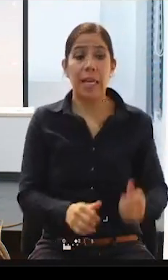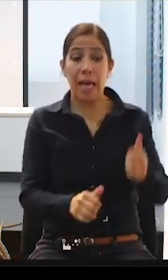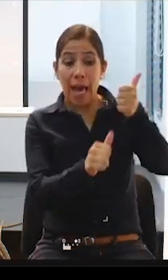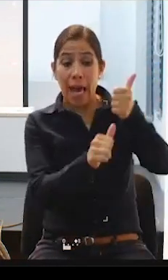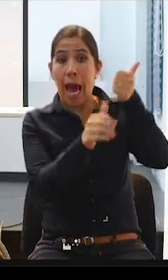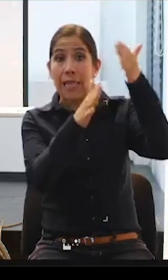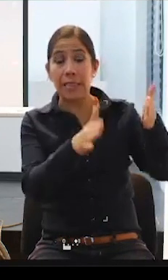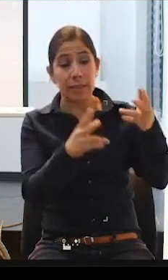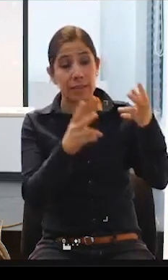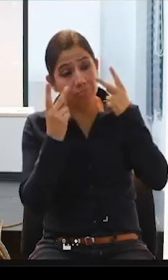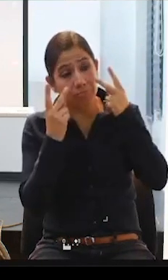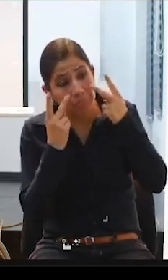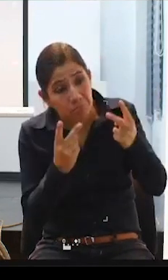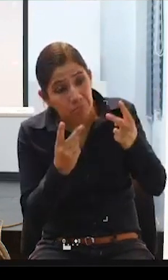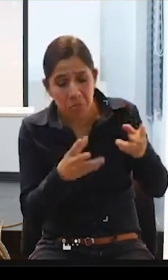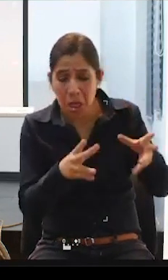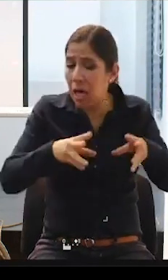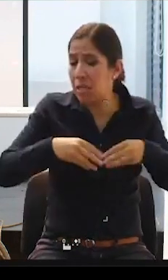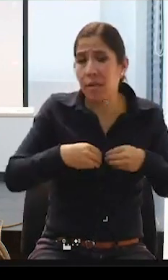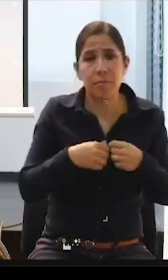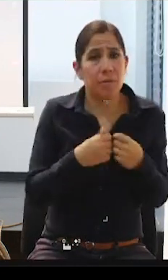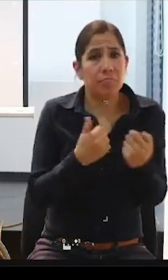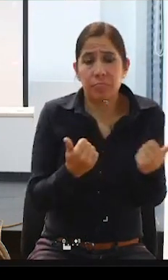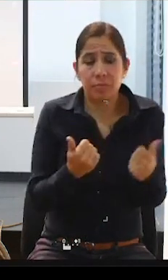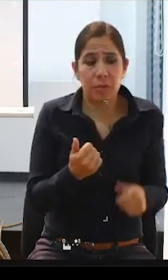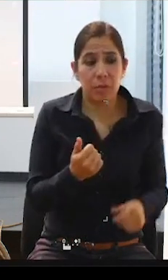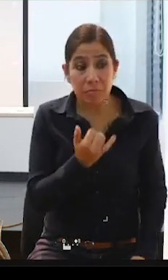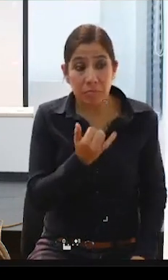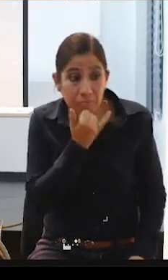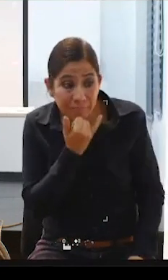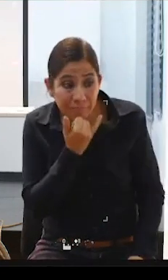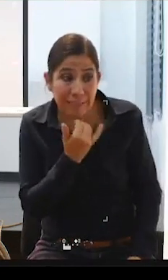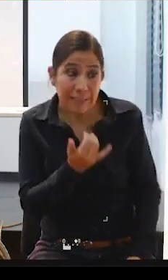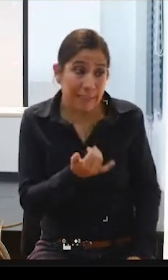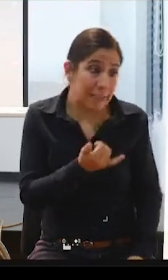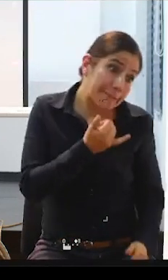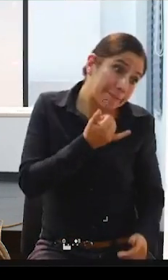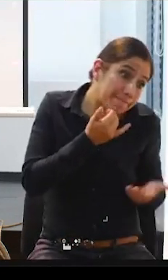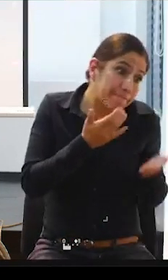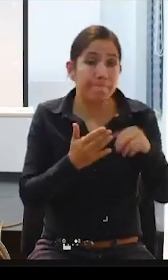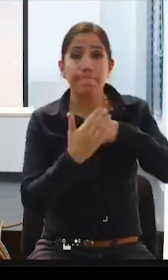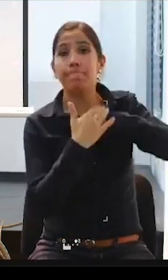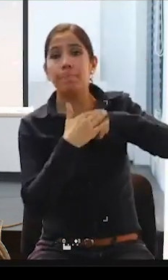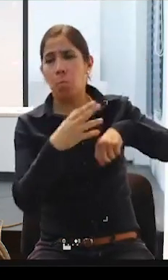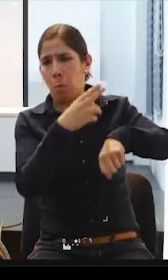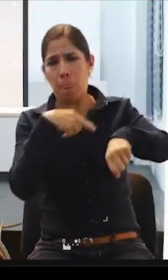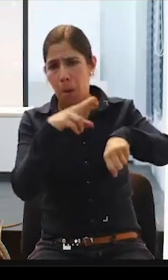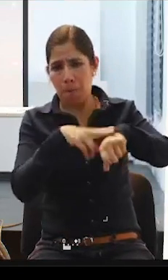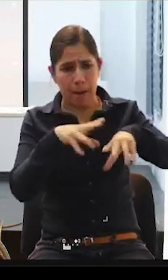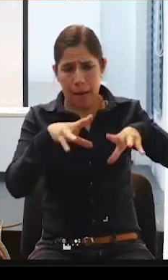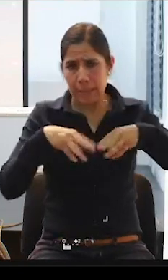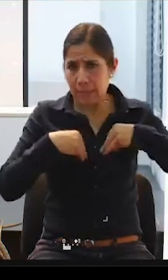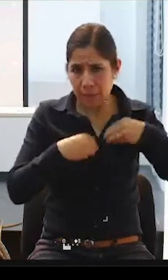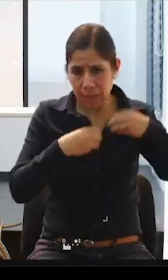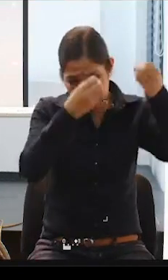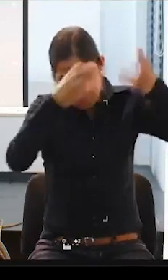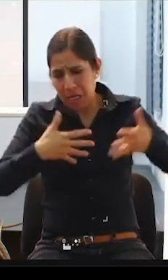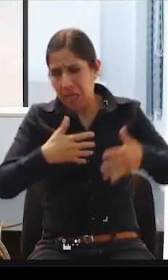y alguna vez dicen, uy, Marga, te pasas, uy, Marga, pero aceptan y me dejan hacer,